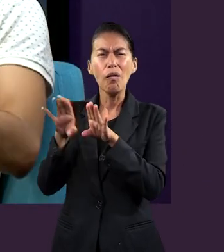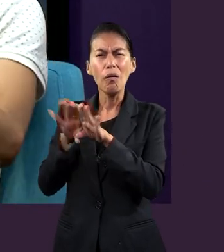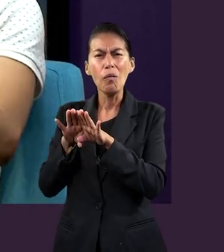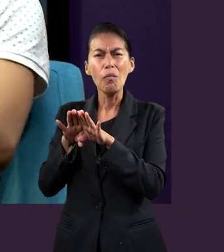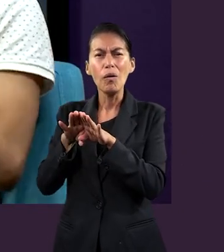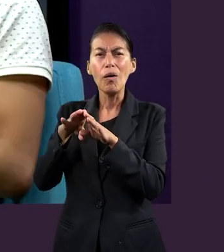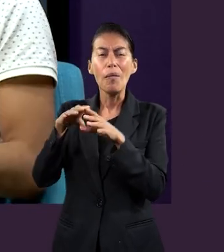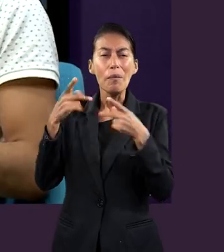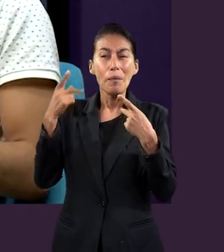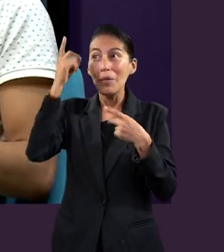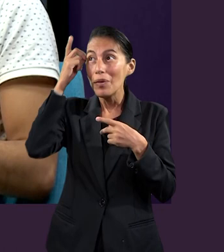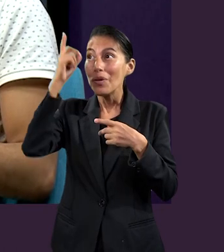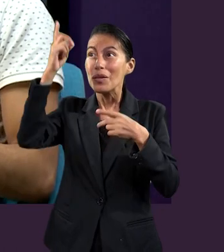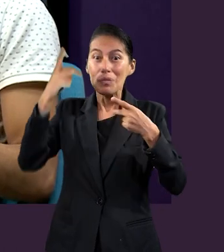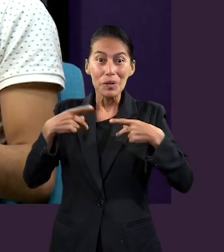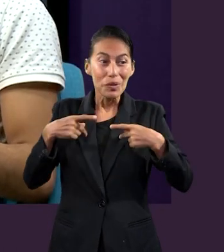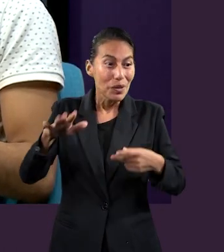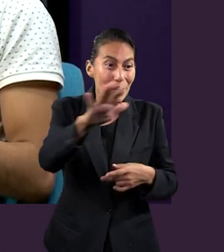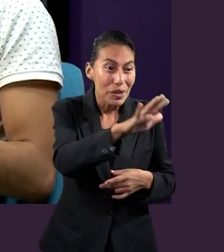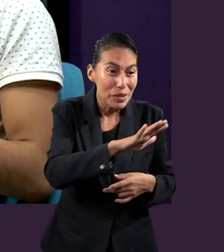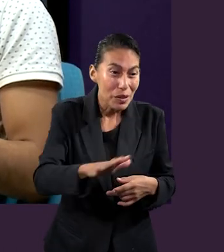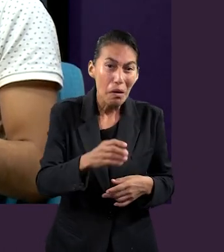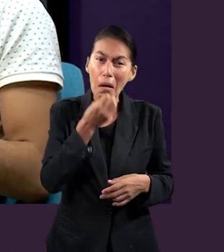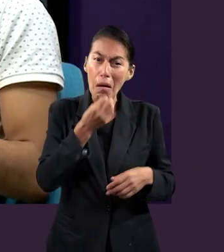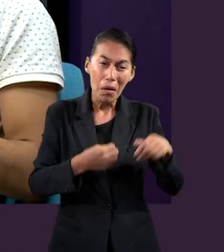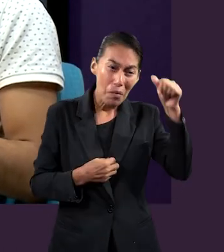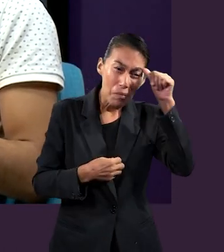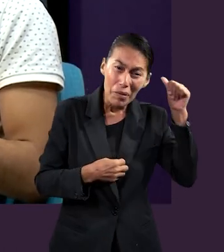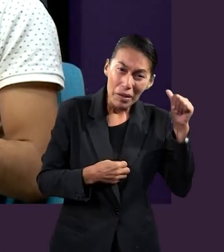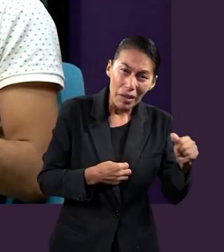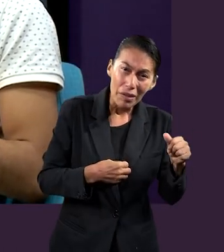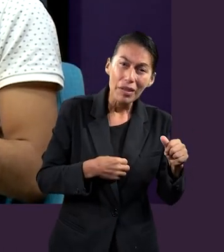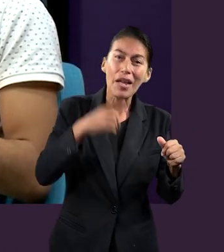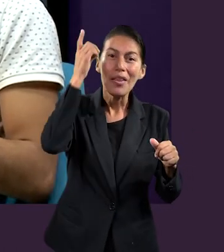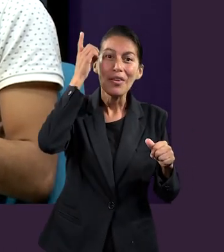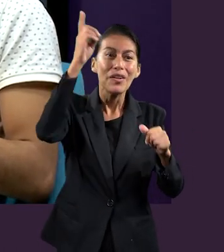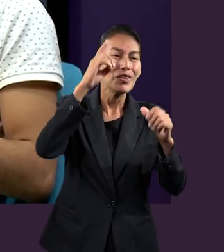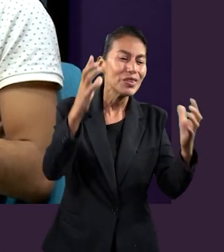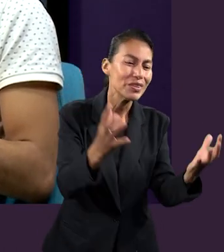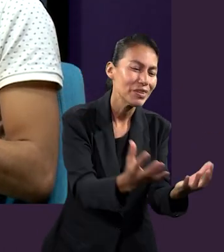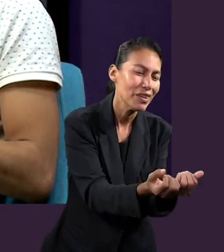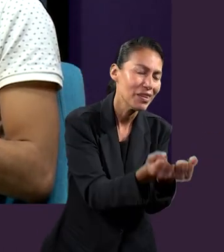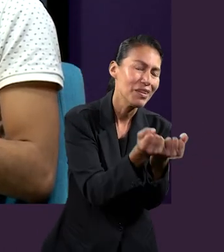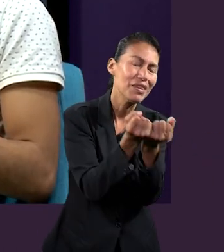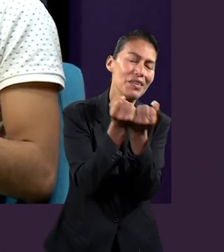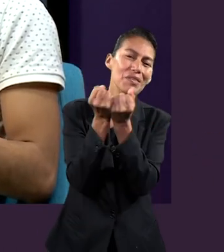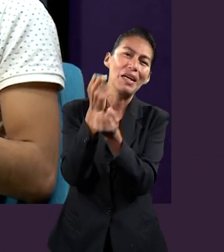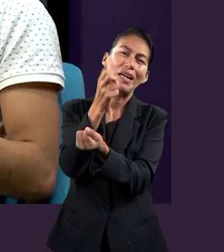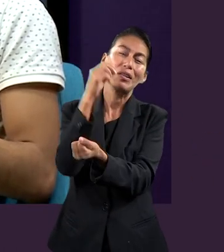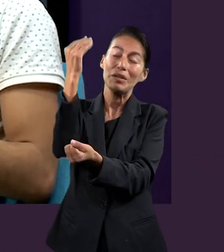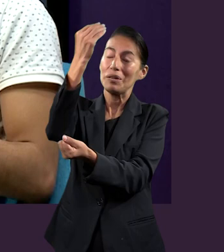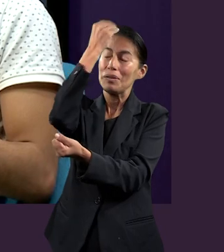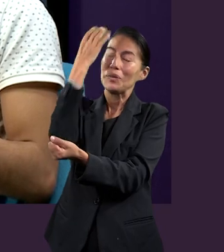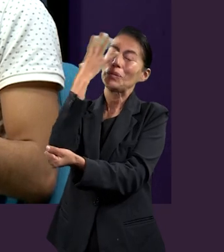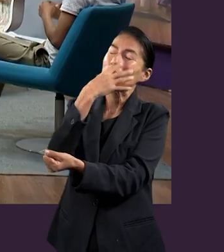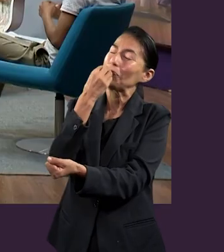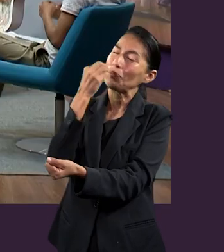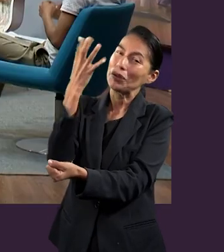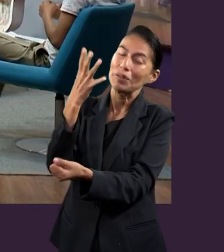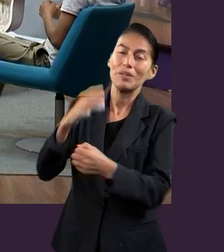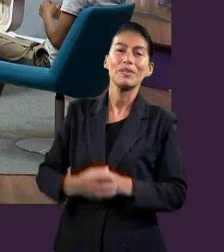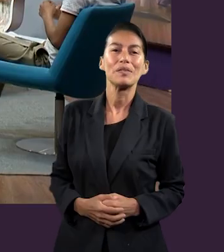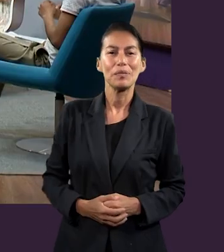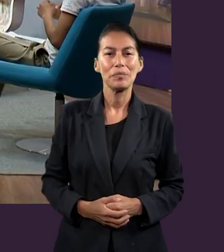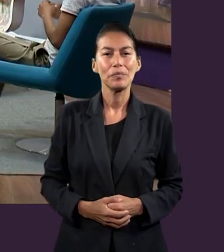cómo el Señor redime al hombre. Creo que esa es la sabiduría mucho más grande que el hombre puede tener. Y es bien